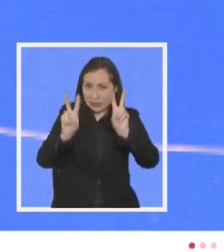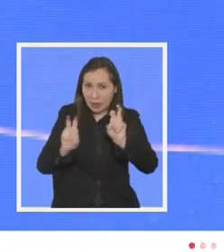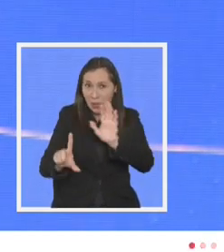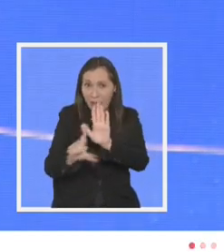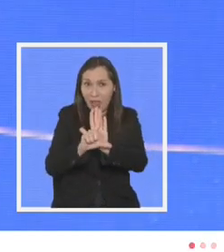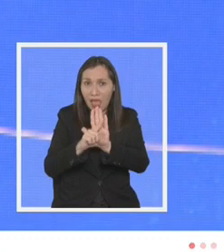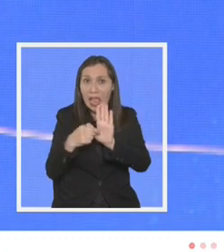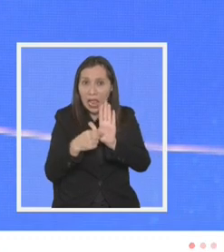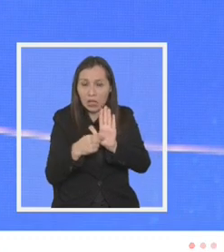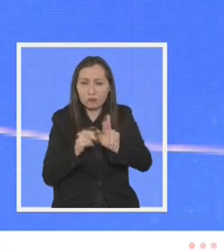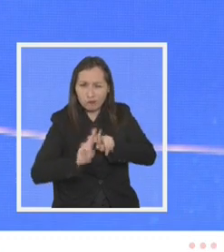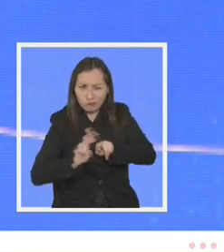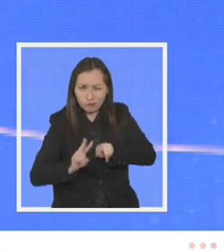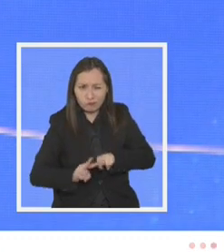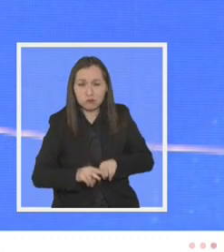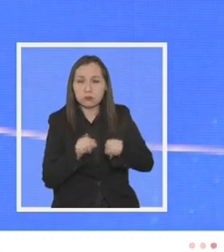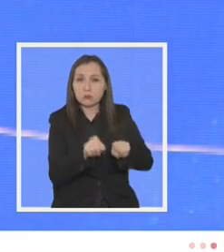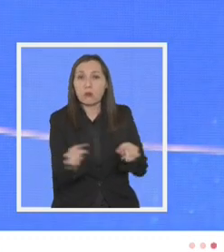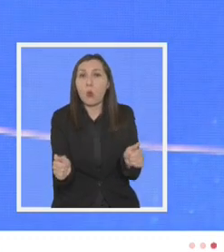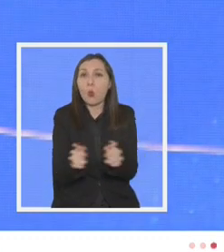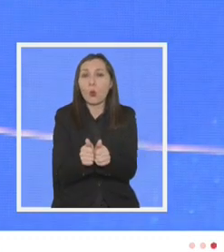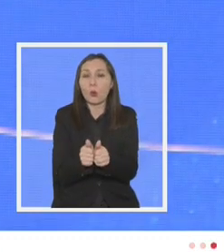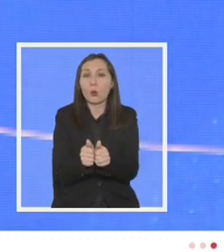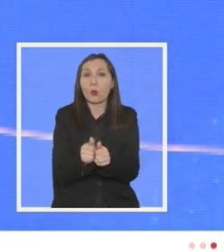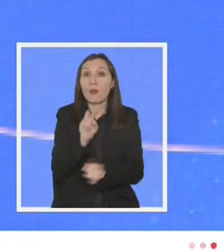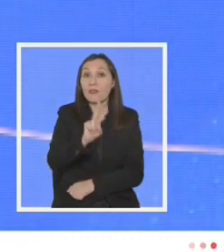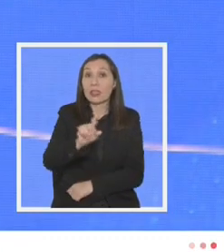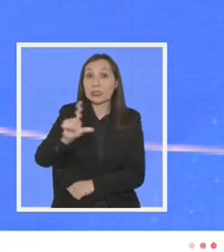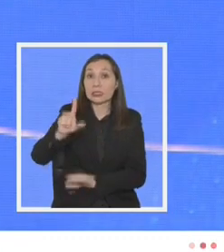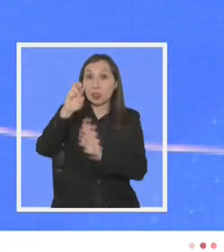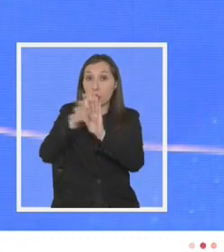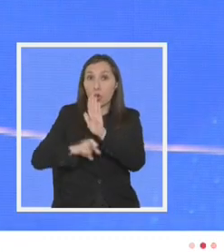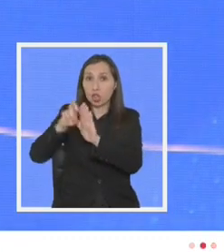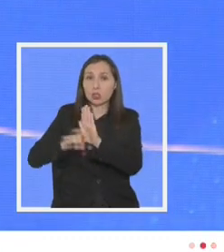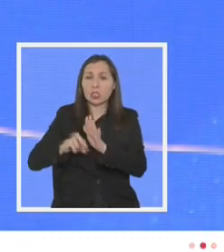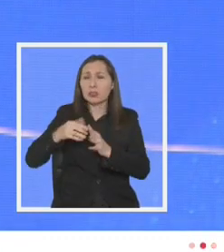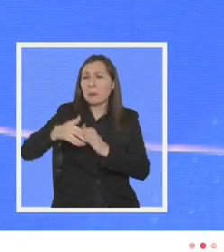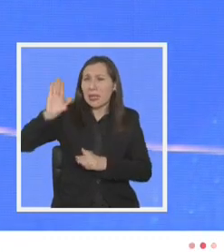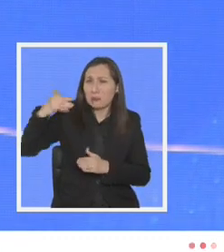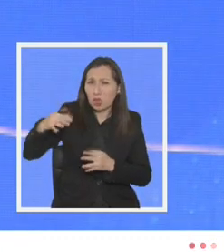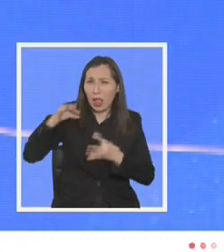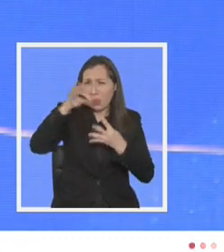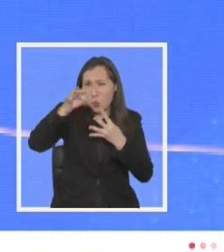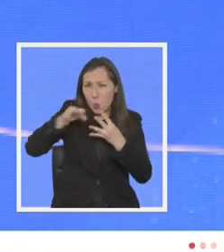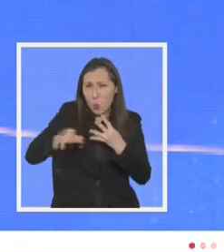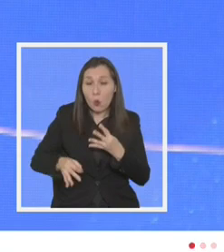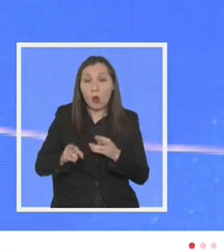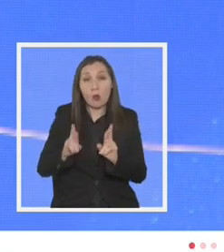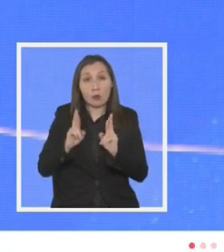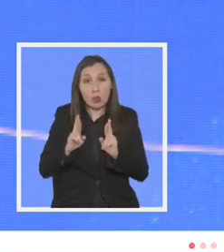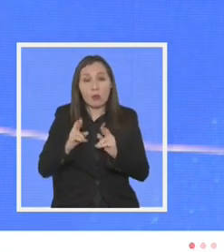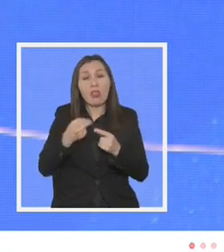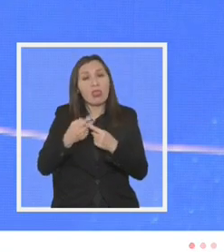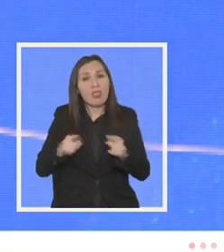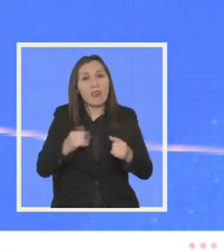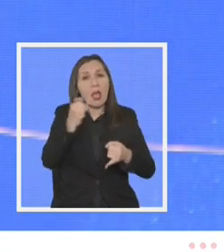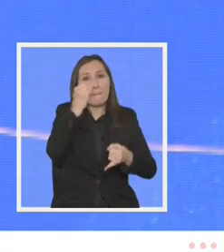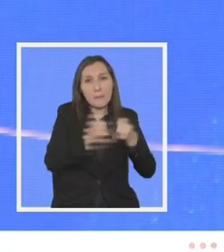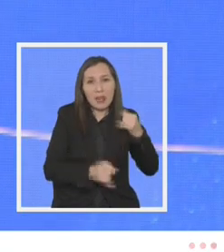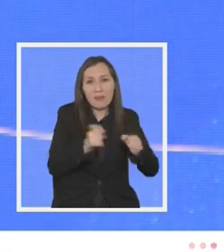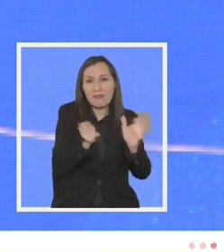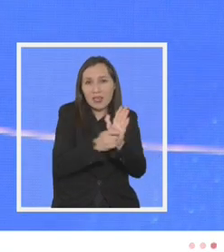en esta materia con 27 proyectos priorizados que esperamos en diferentes plazos